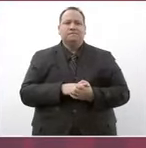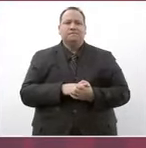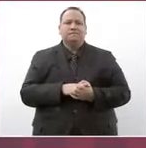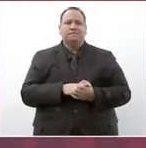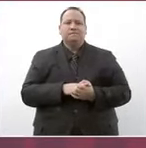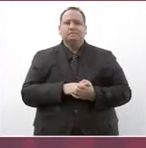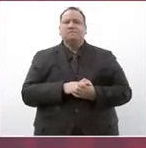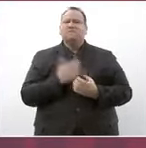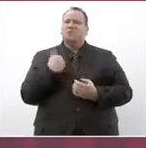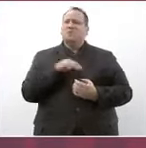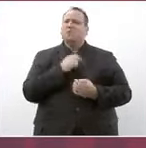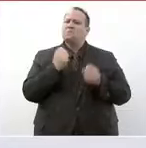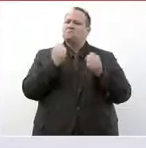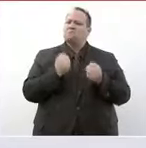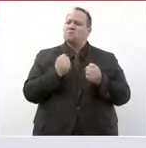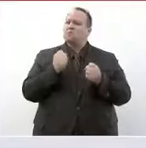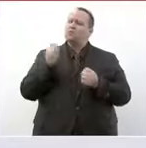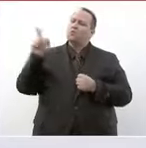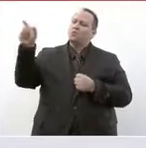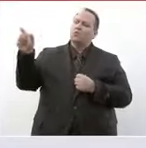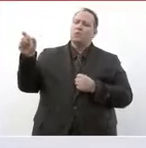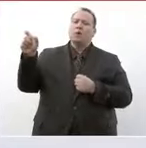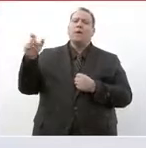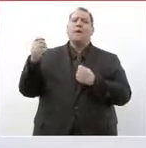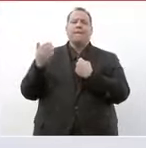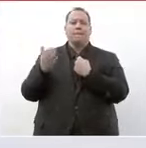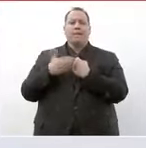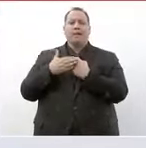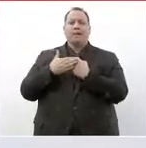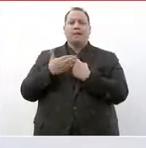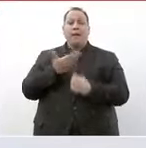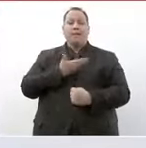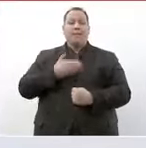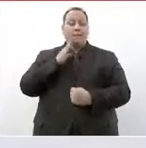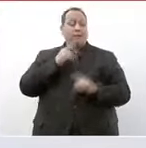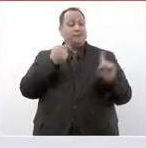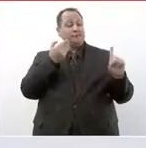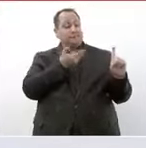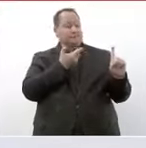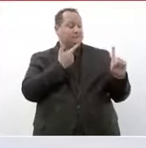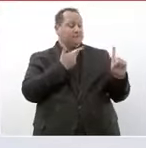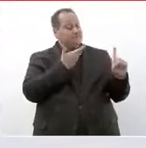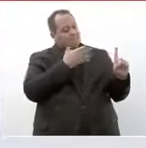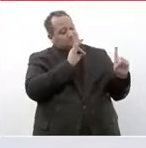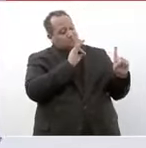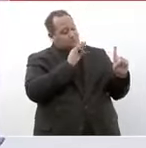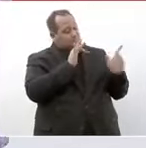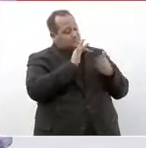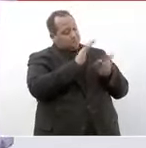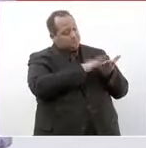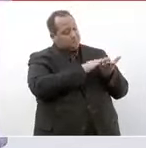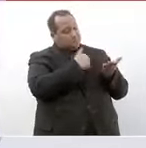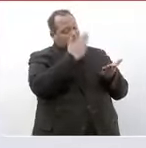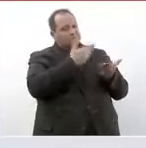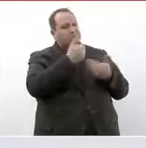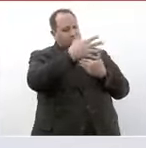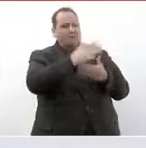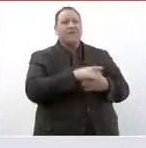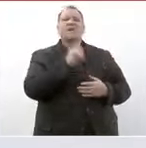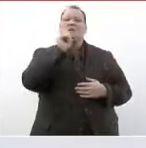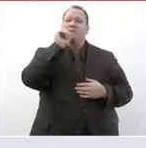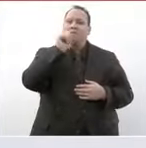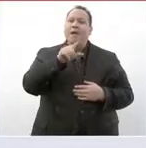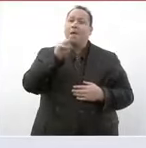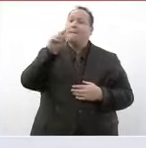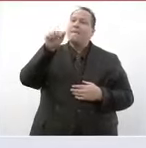estamos seguros que vas a ser una muy buena presidenta municipal y lo mismo